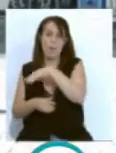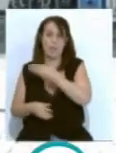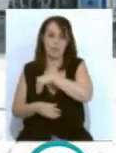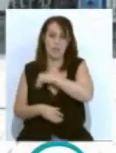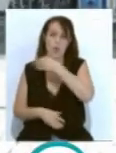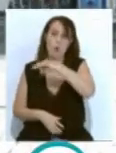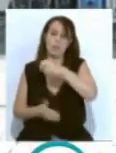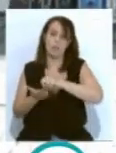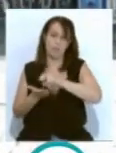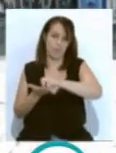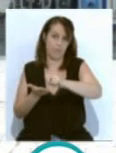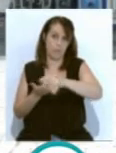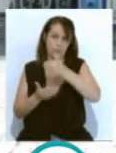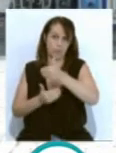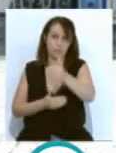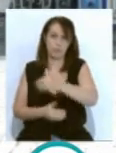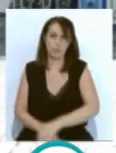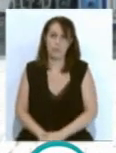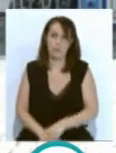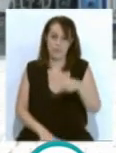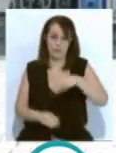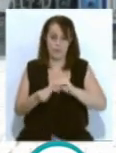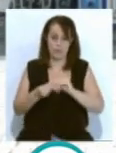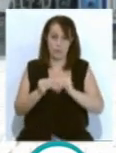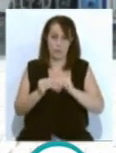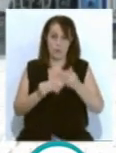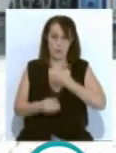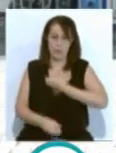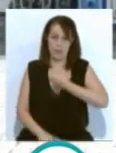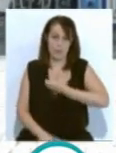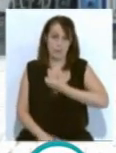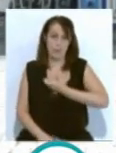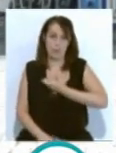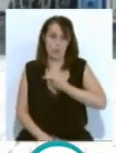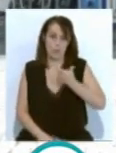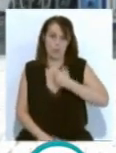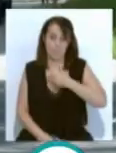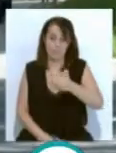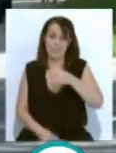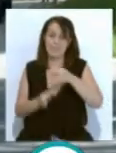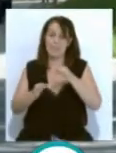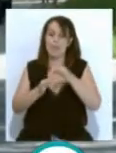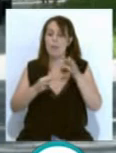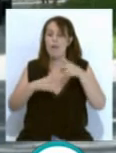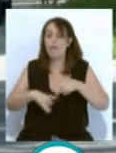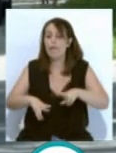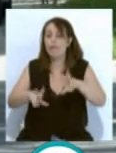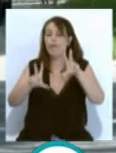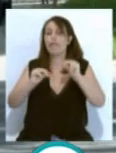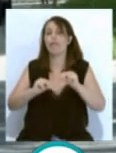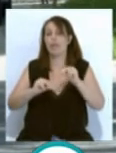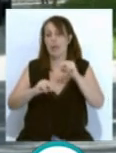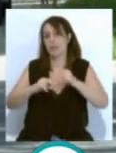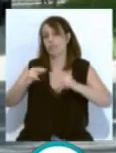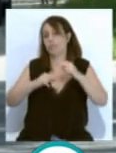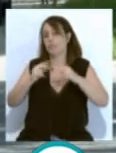exclusivo para los peatones en un futuro. De esta forma, el Ayuntamiento no dará en septiembre por concluida la actuación, que se